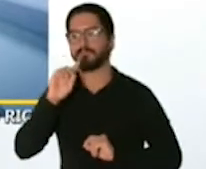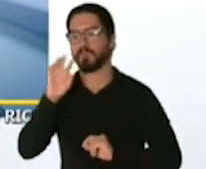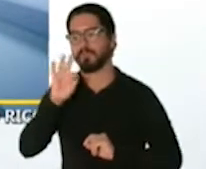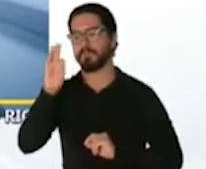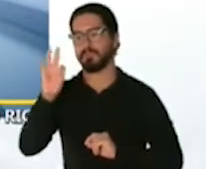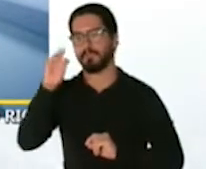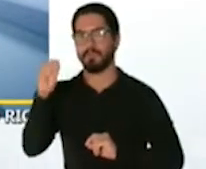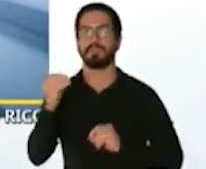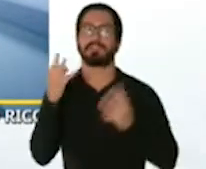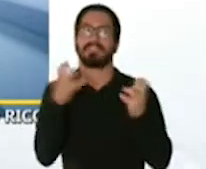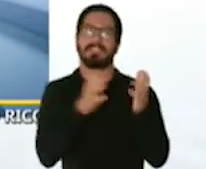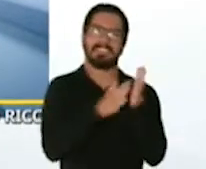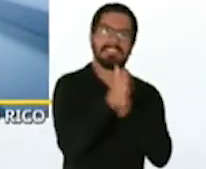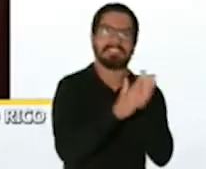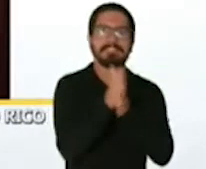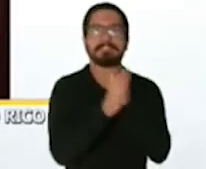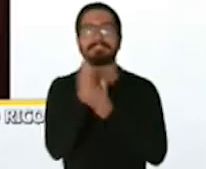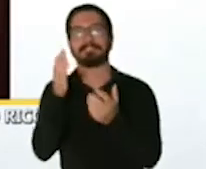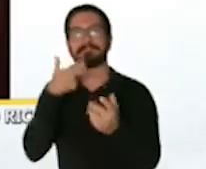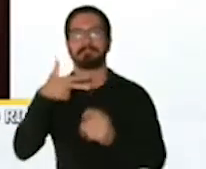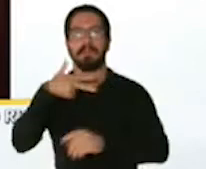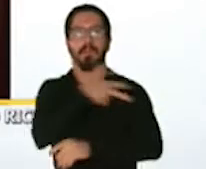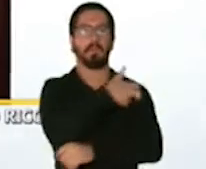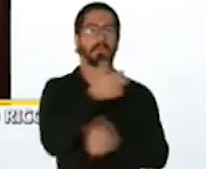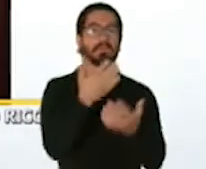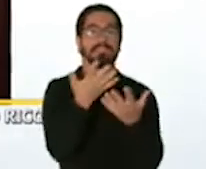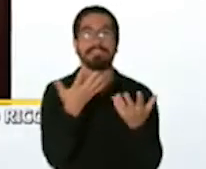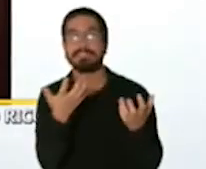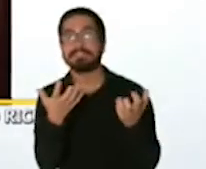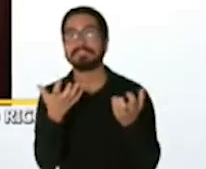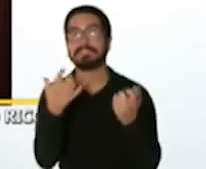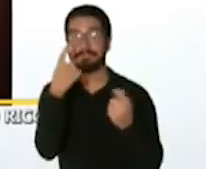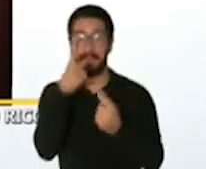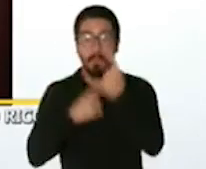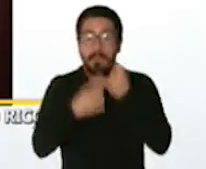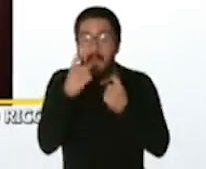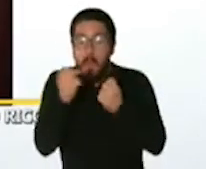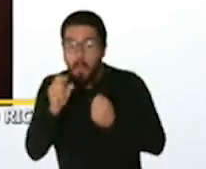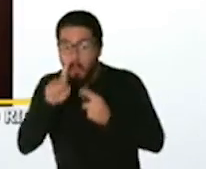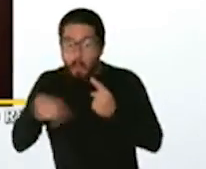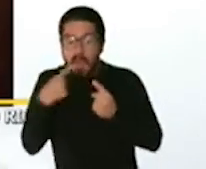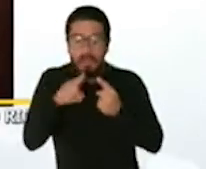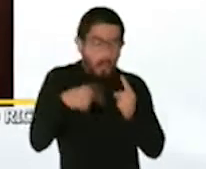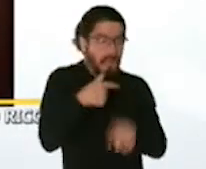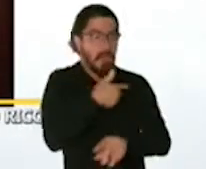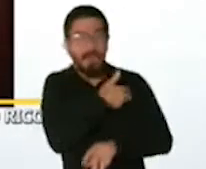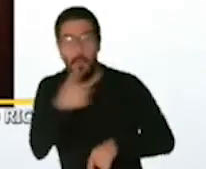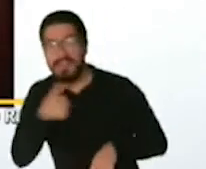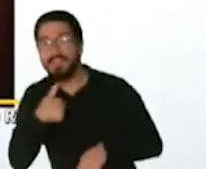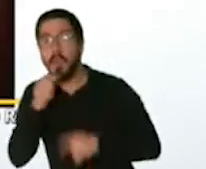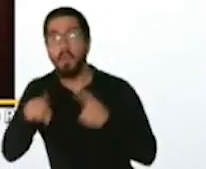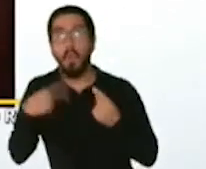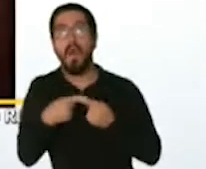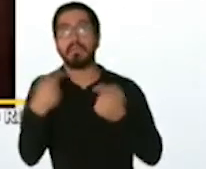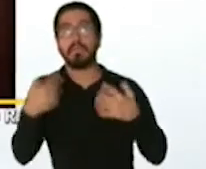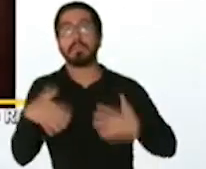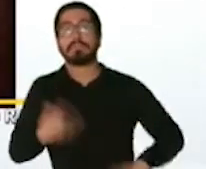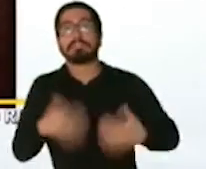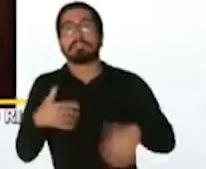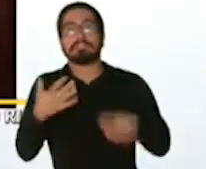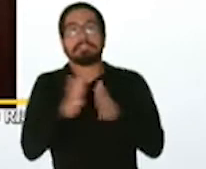la vacuna y quieren vacunarse y me escriben cuándo cuándo puedo vacunarme yo eso es una cantidad